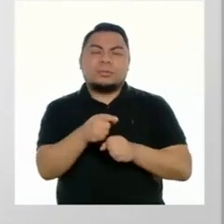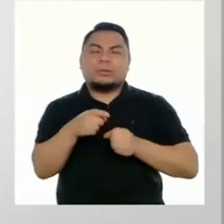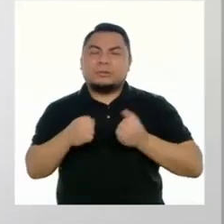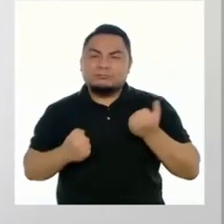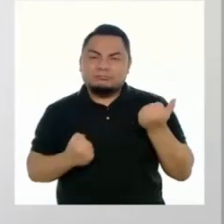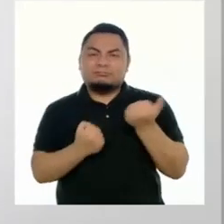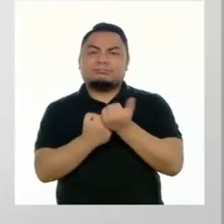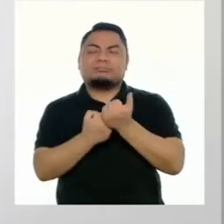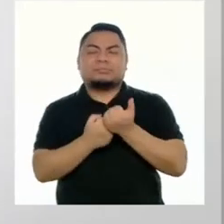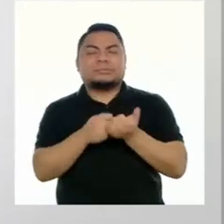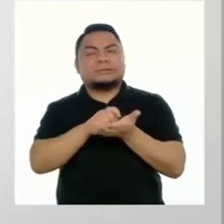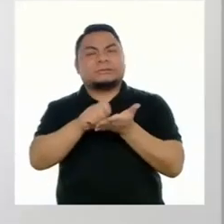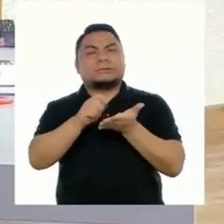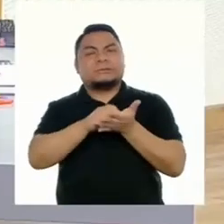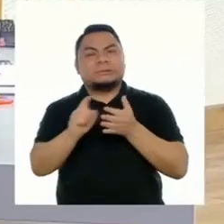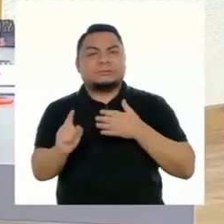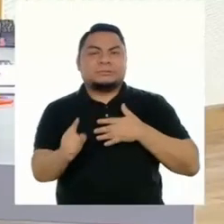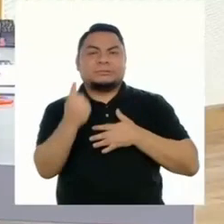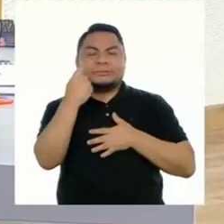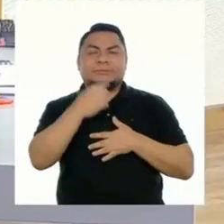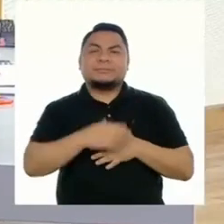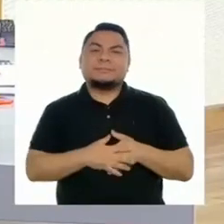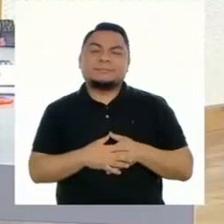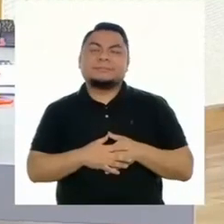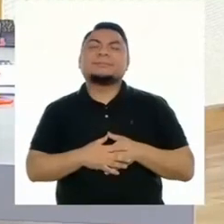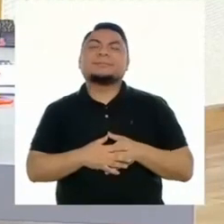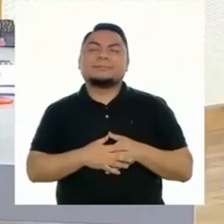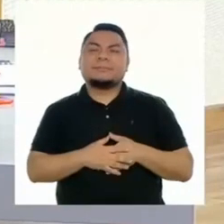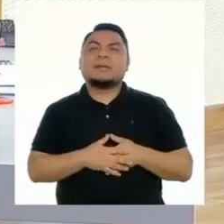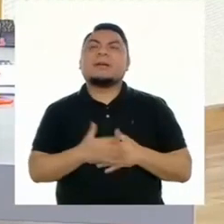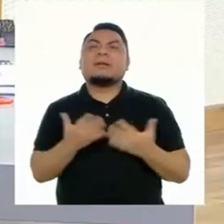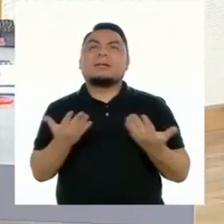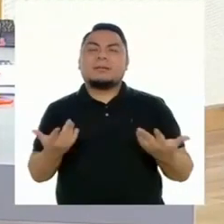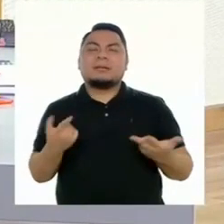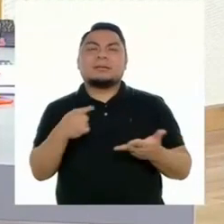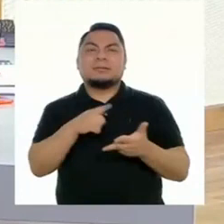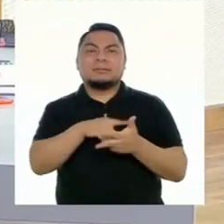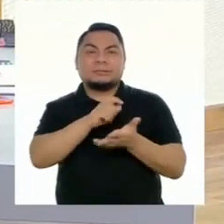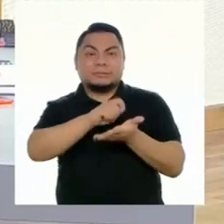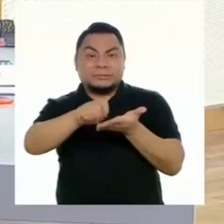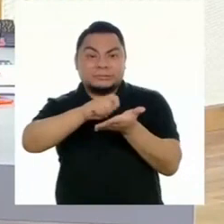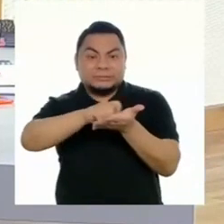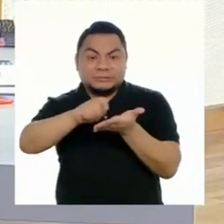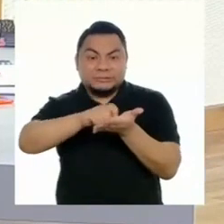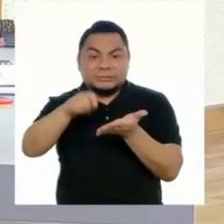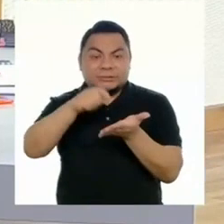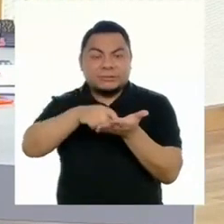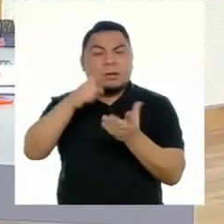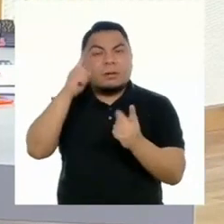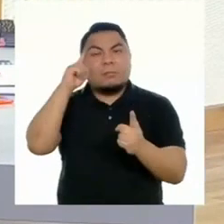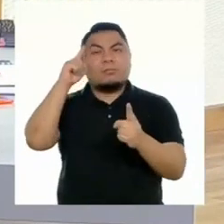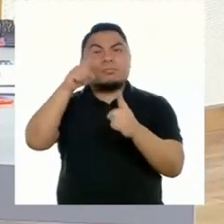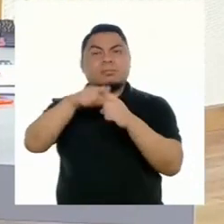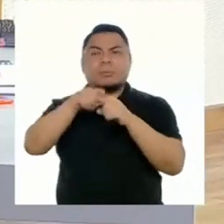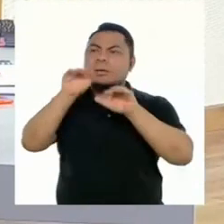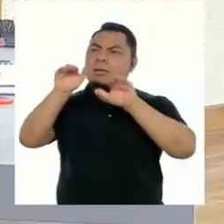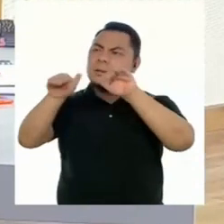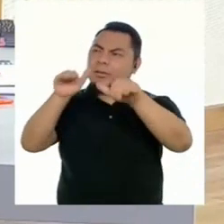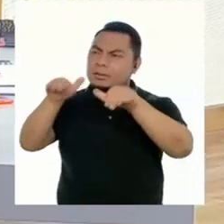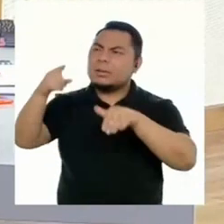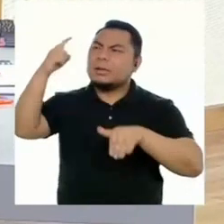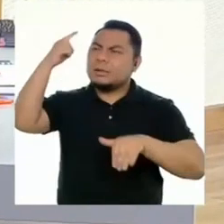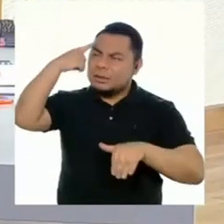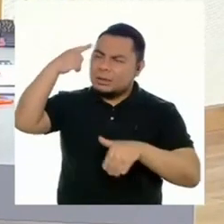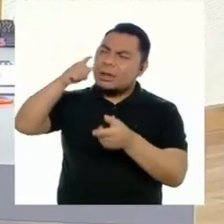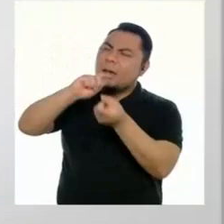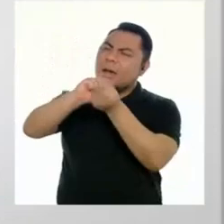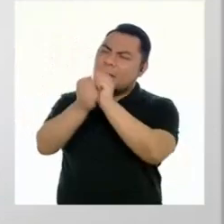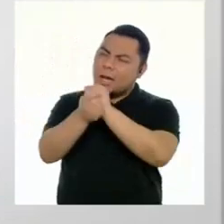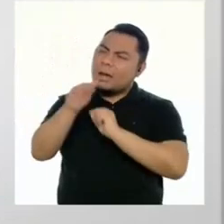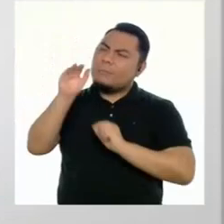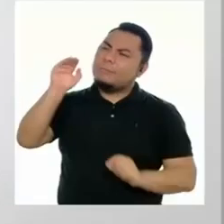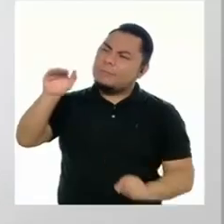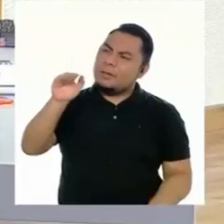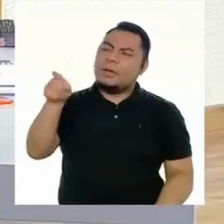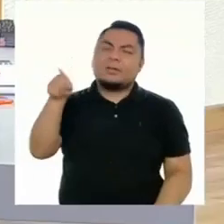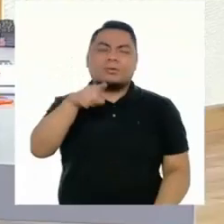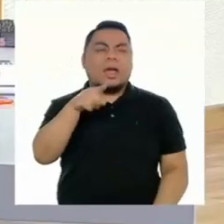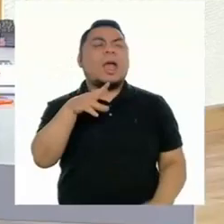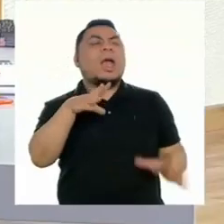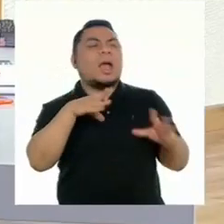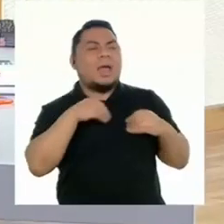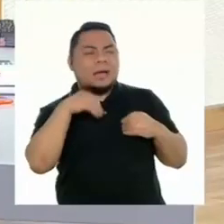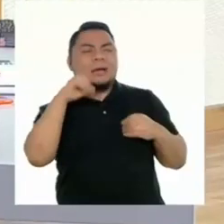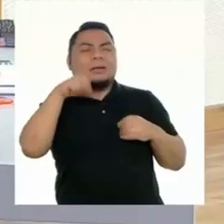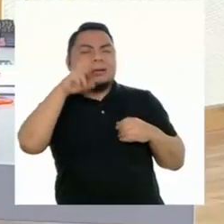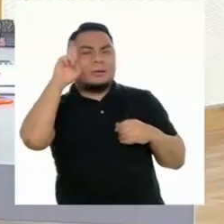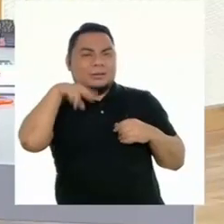reforzan nuestra tesis principal. Entonces, ¿es como un texto que tiene como propósito convencer o persuadir a las personas? Así